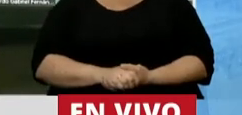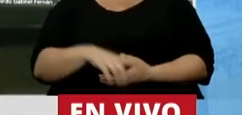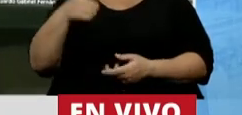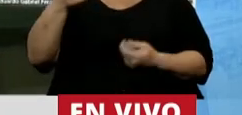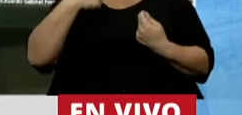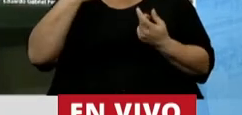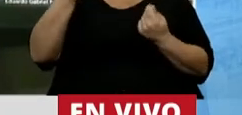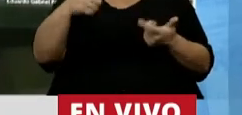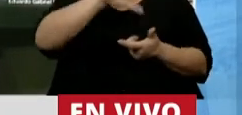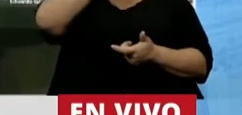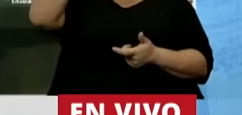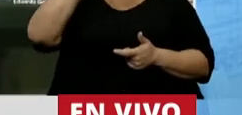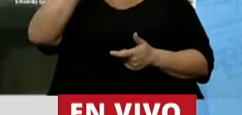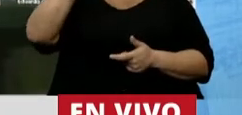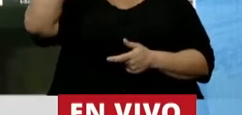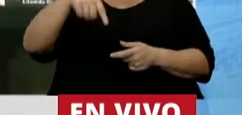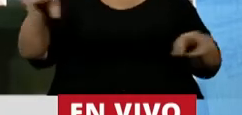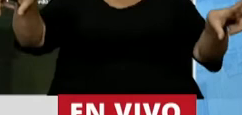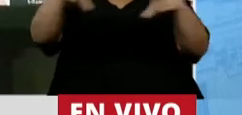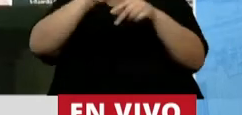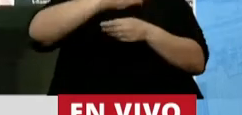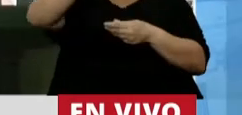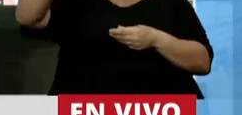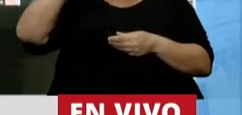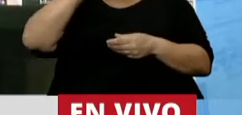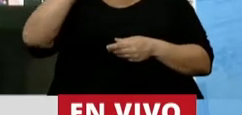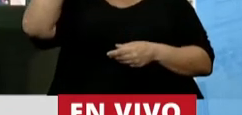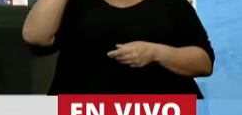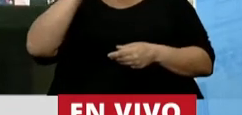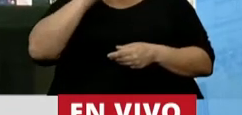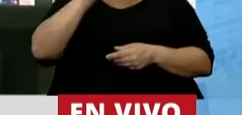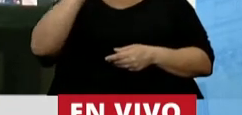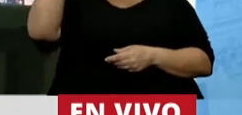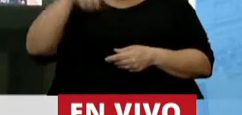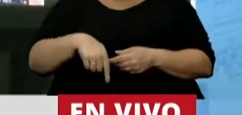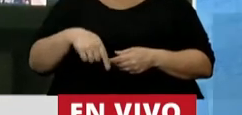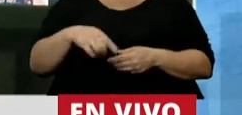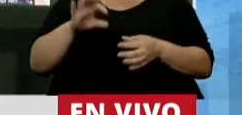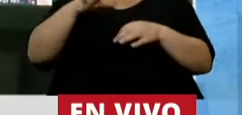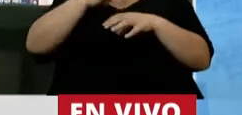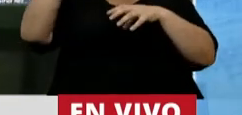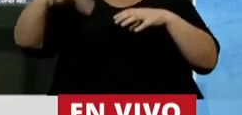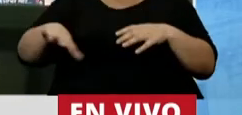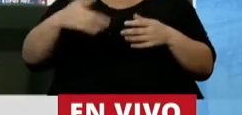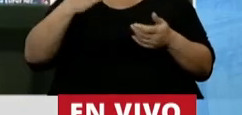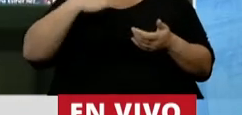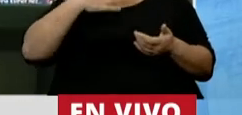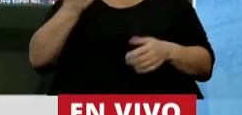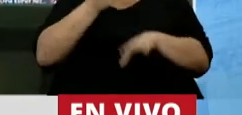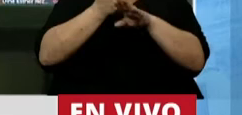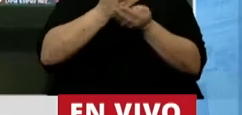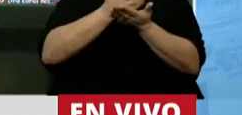daba a las provincias el 54% de los recursos, del divorcio vincular, de la patria potestad.